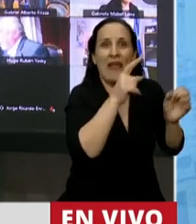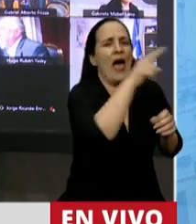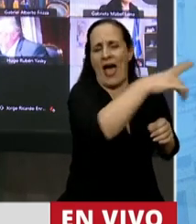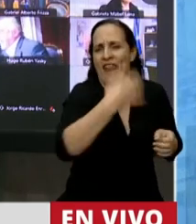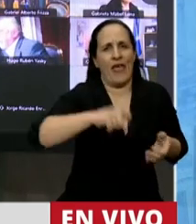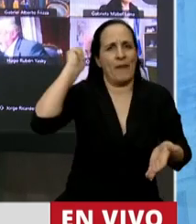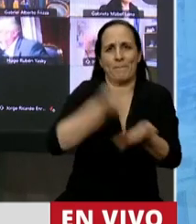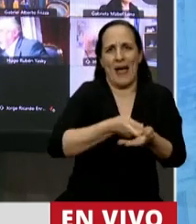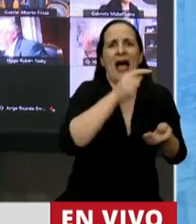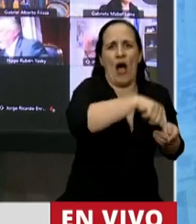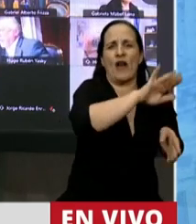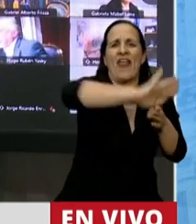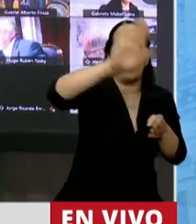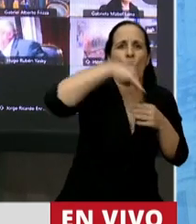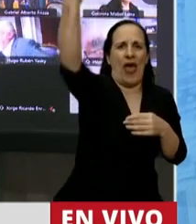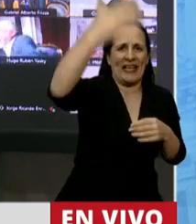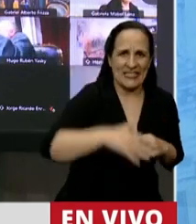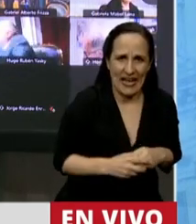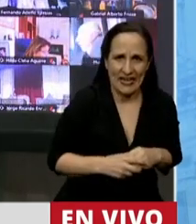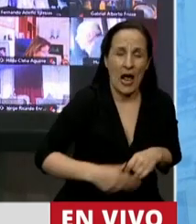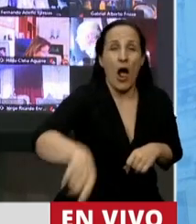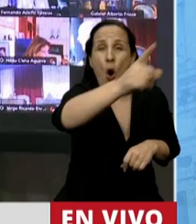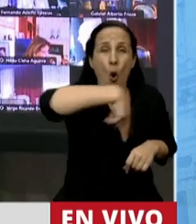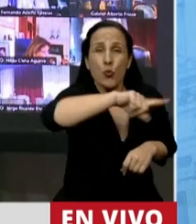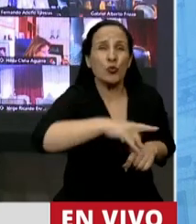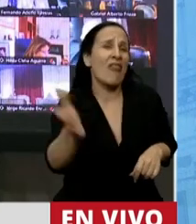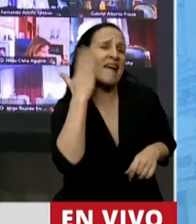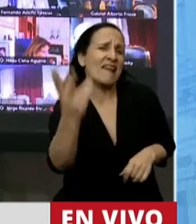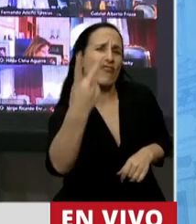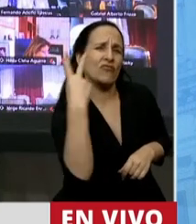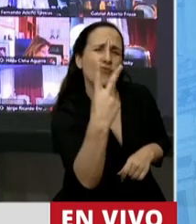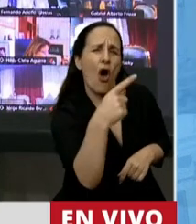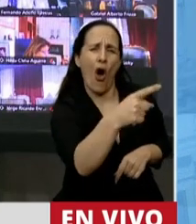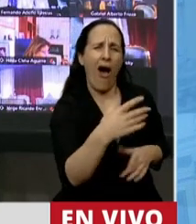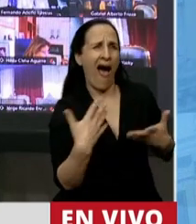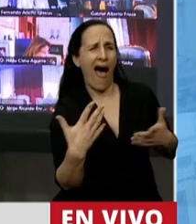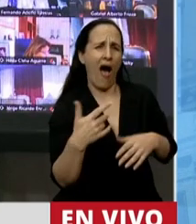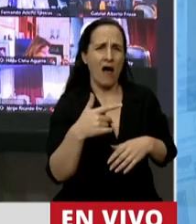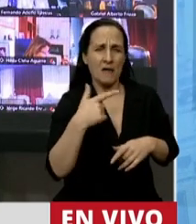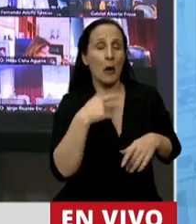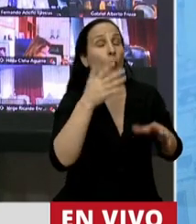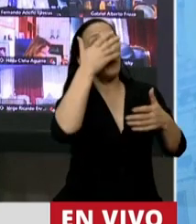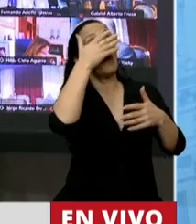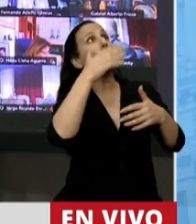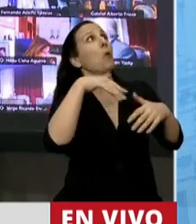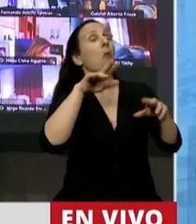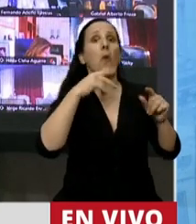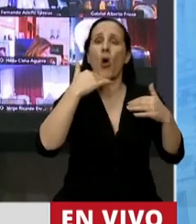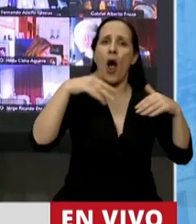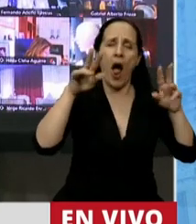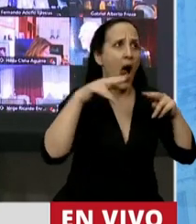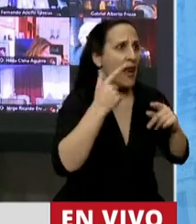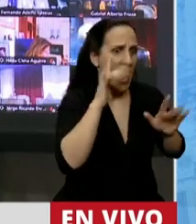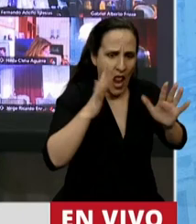pagarlo como deuda externa. Y ahora ustedes, con hipocresía y con cinismo, miran para el costado. No